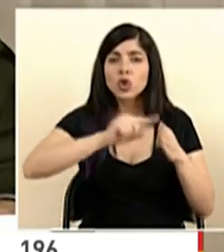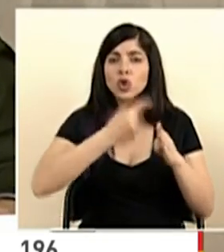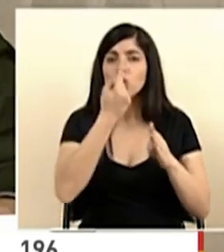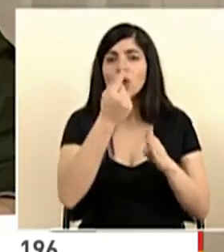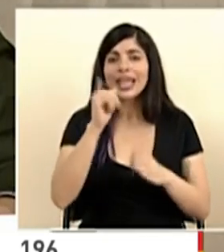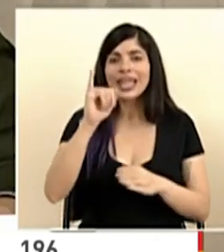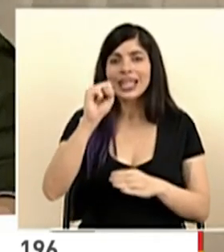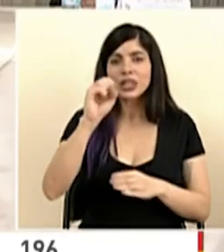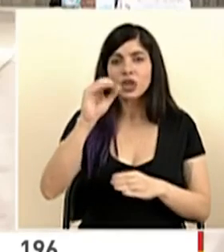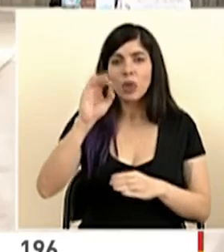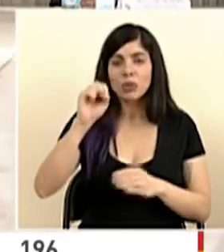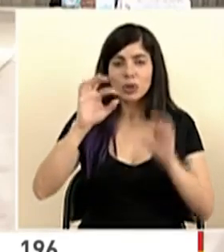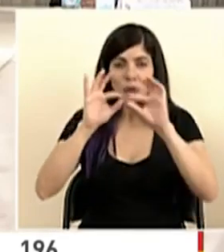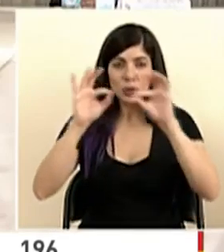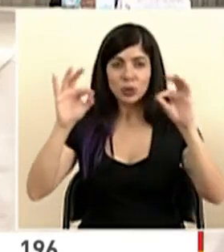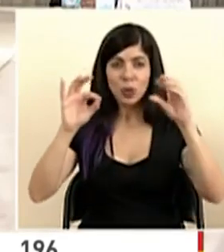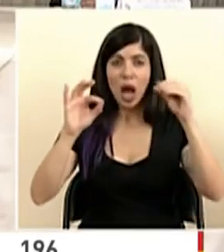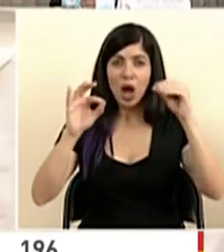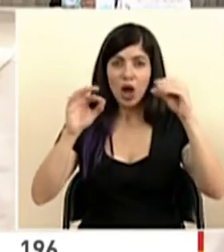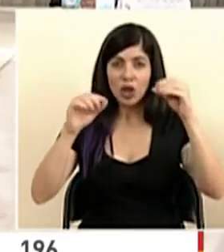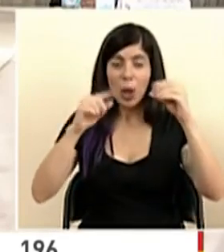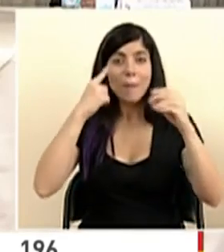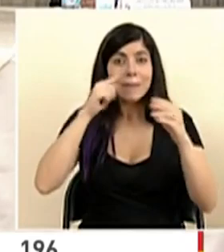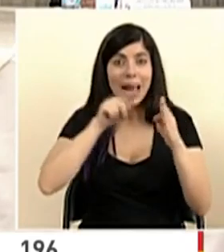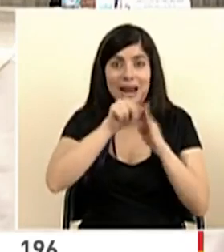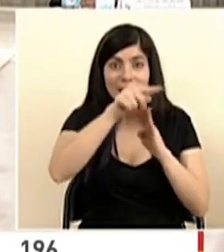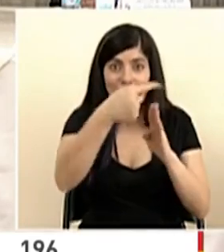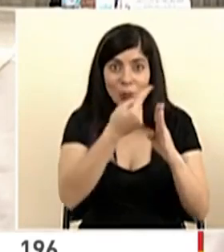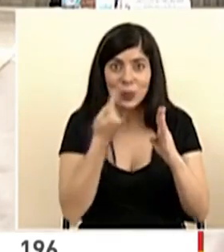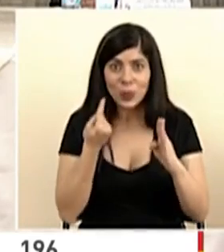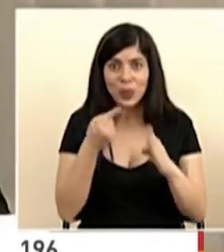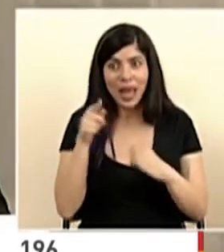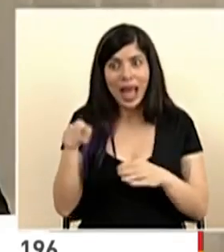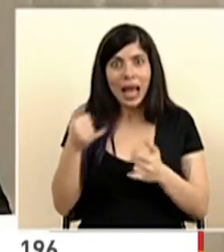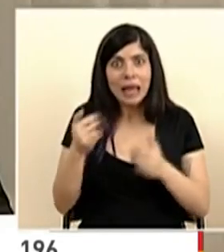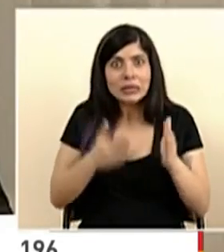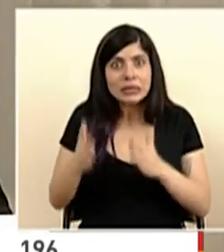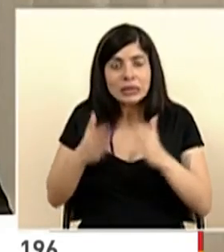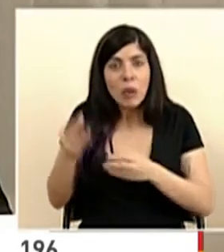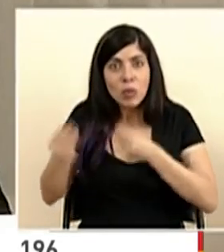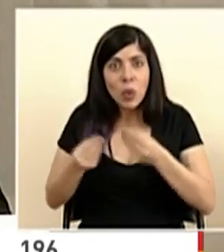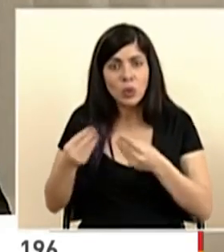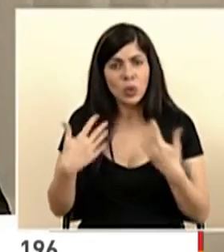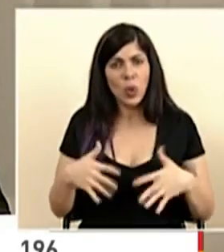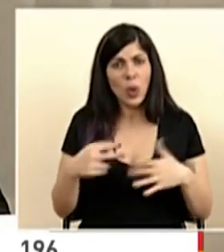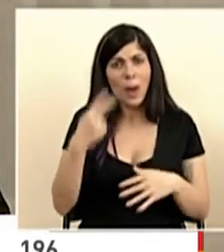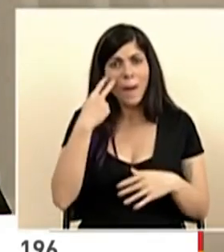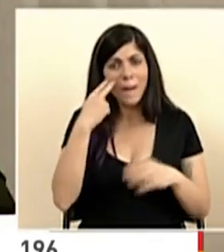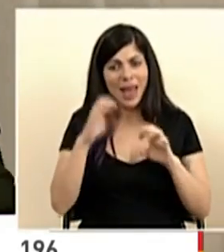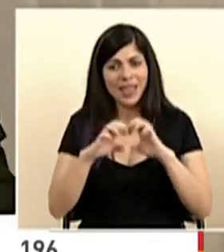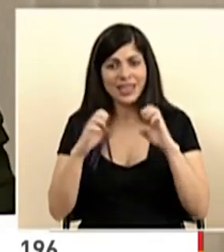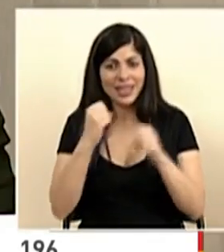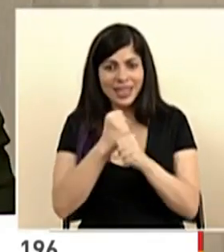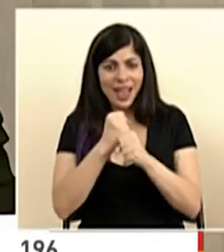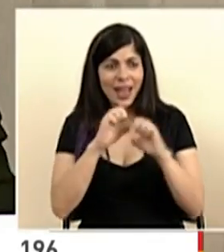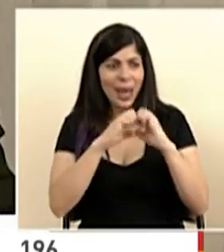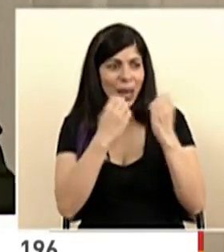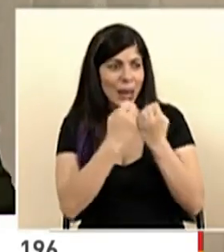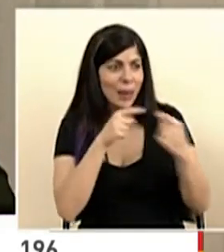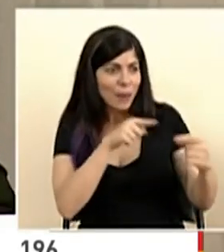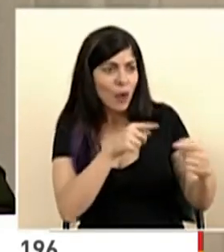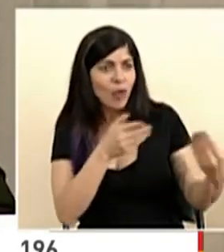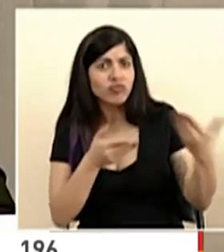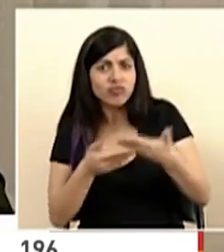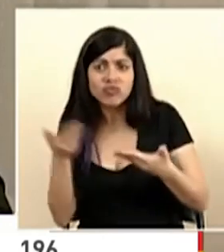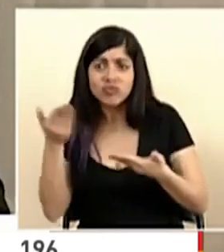para complementar estos kits entonces vean como el trabajo conjunto de nuestra gente es la que nos hace salir adelante